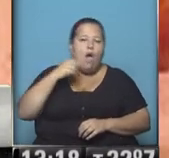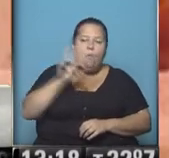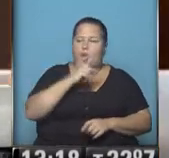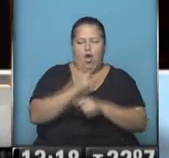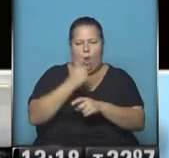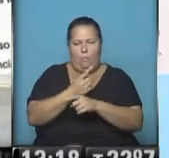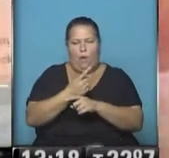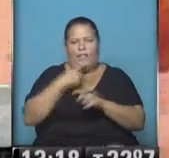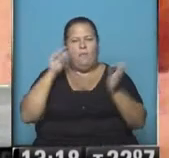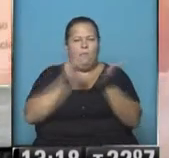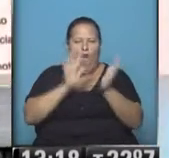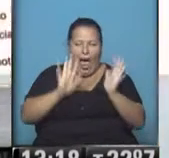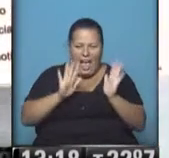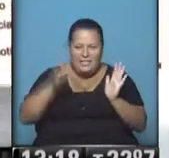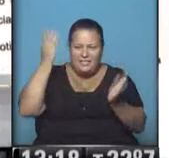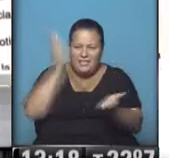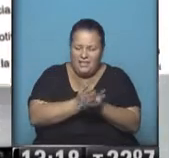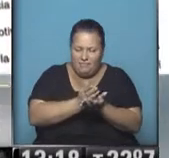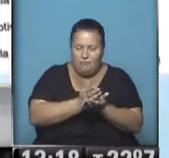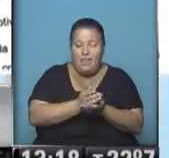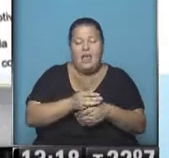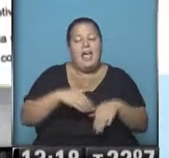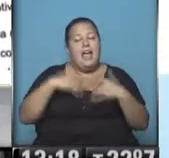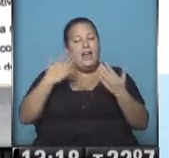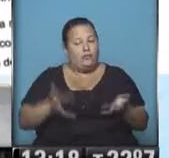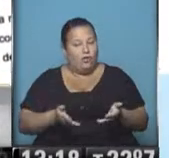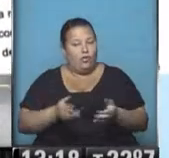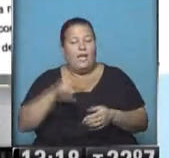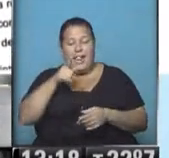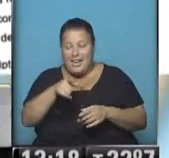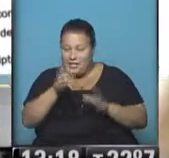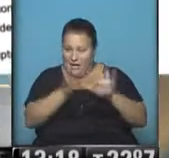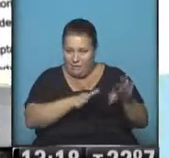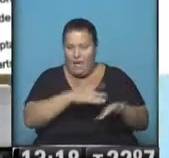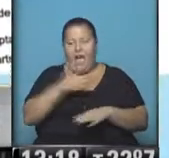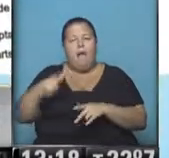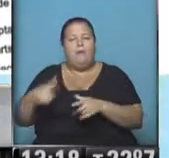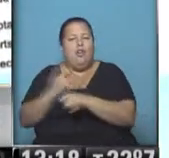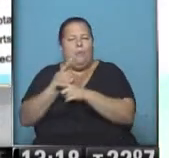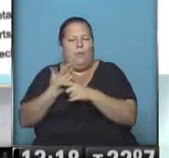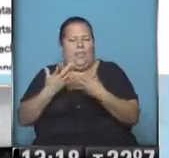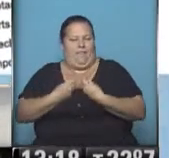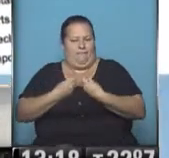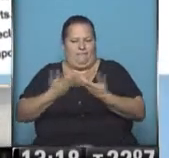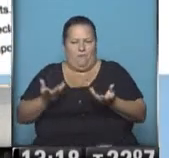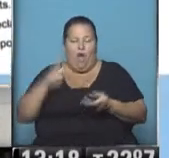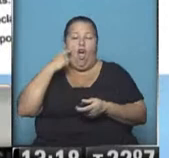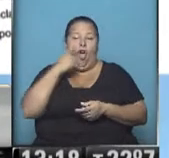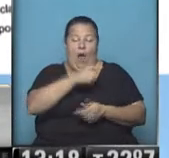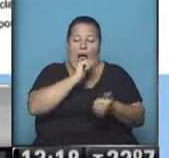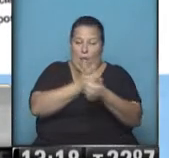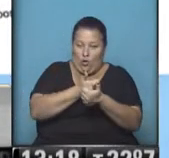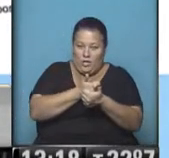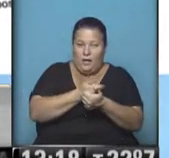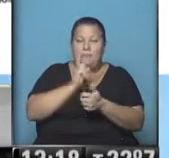poner cosas así en sus fallos. Entonces, esto por un lado. Y después la indefensión. A ver, esta persona, el abusador,